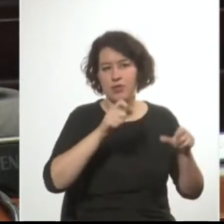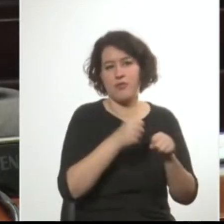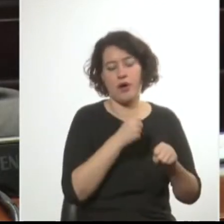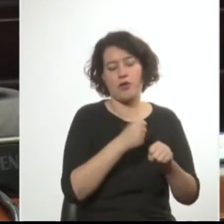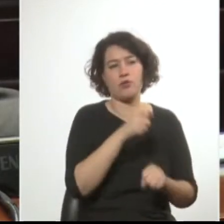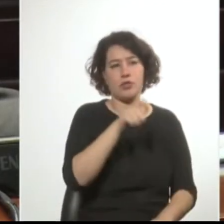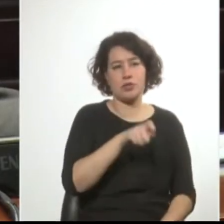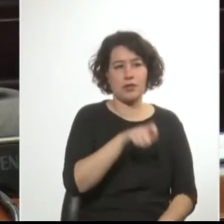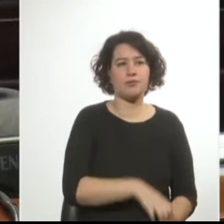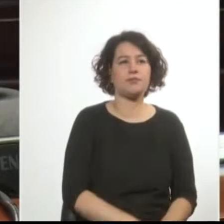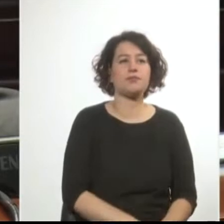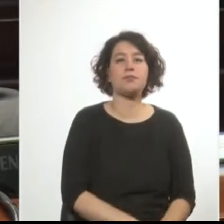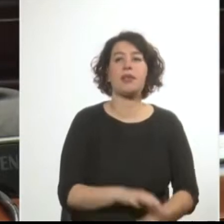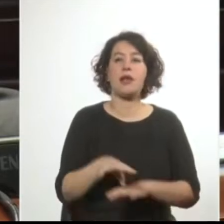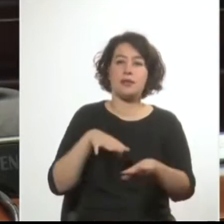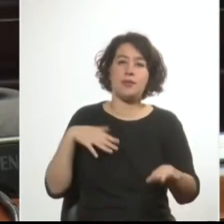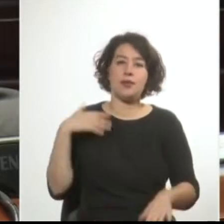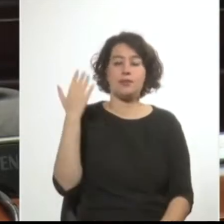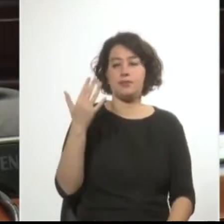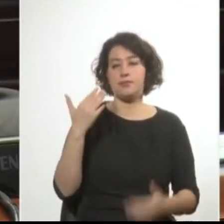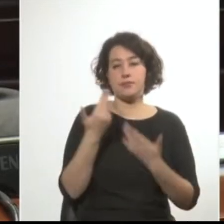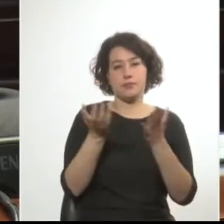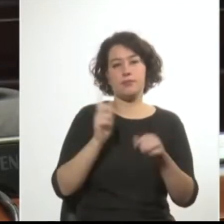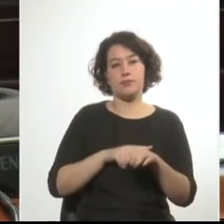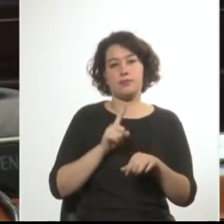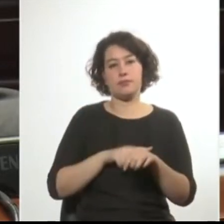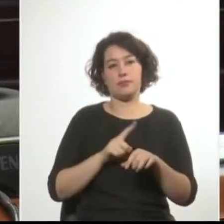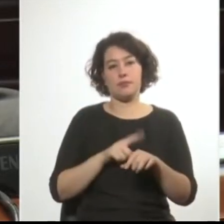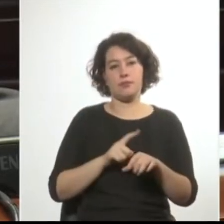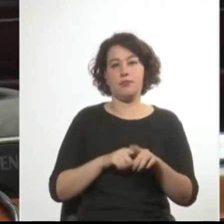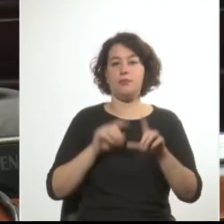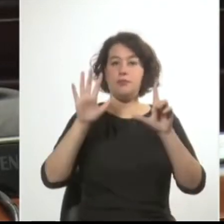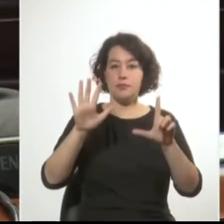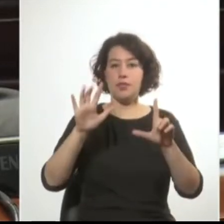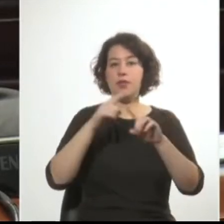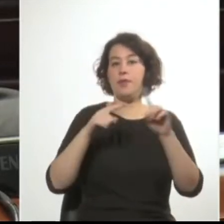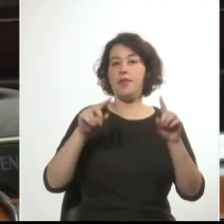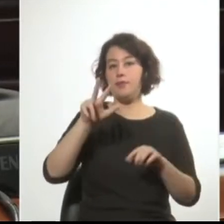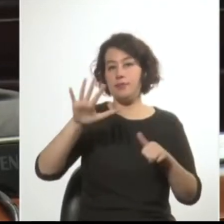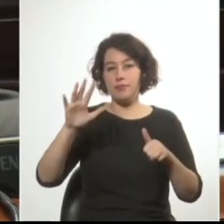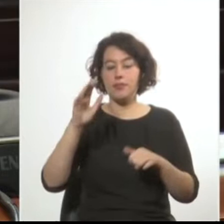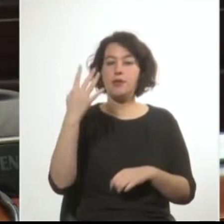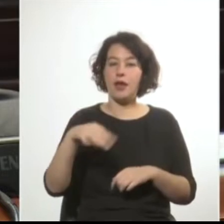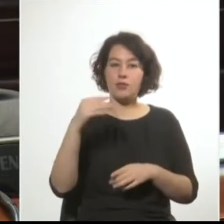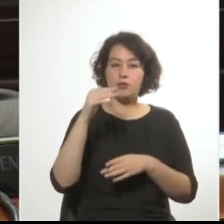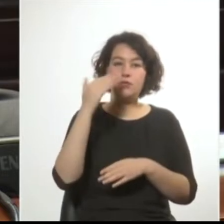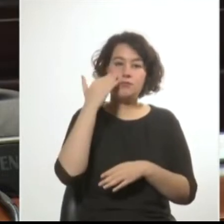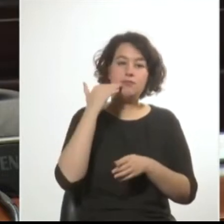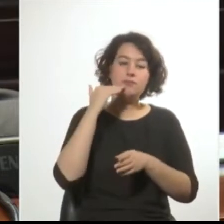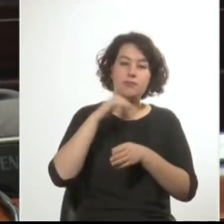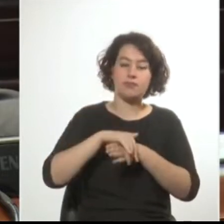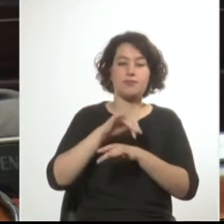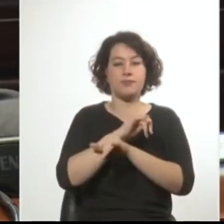La sesión de la Asamblea General comienza a las 19 y 36 horas del 14 de abril y